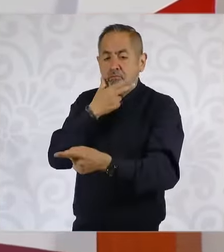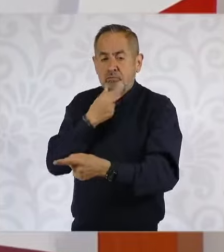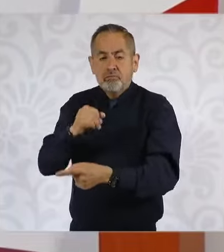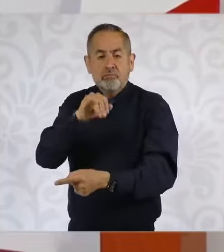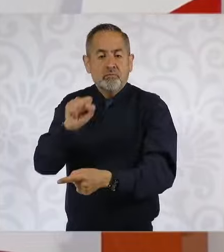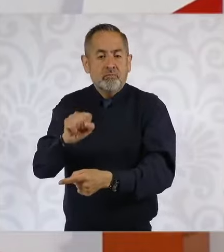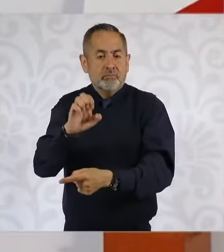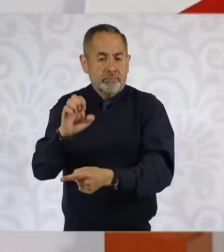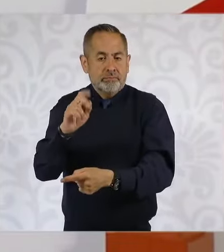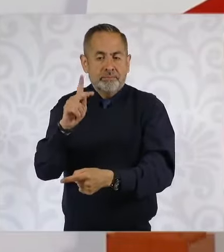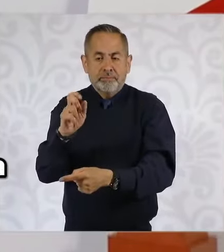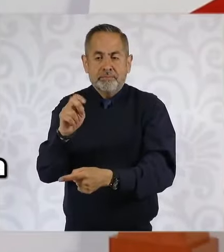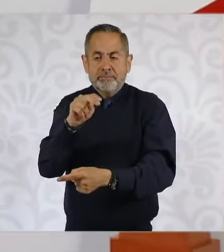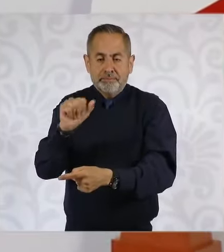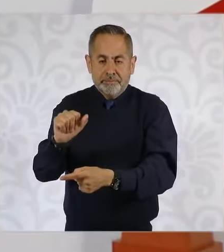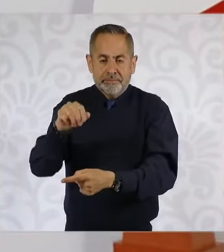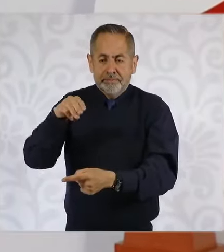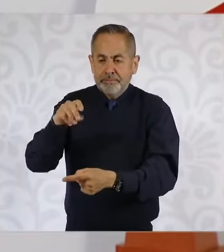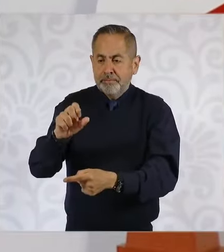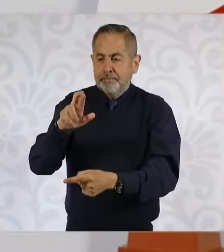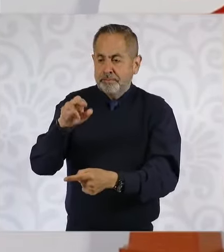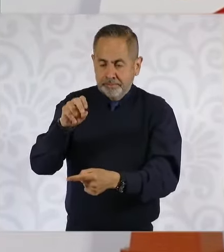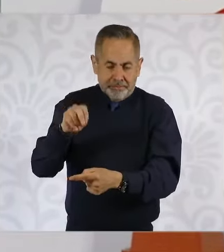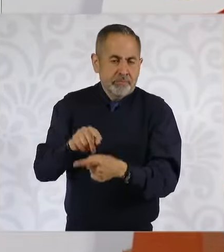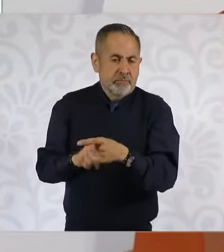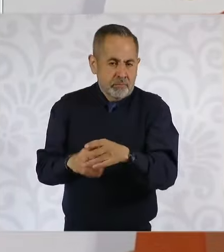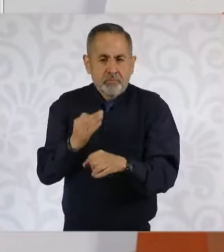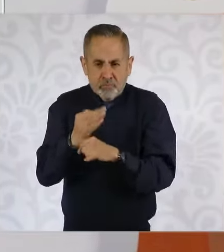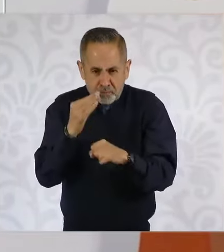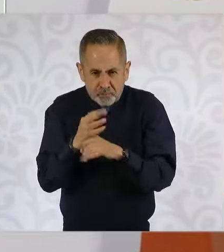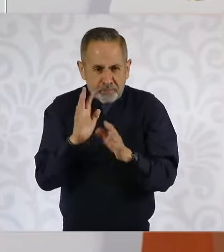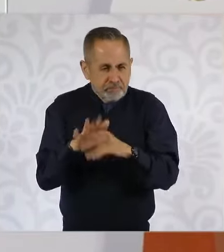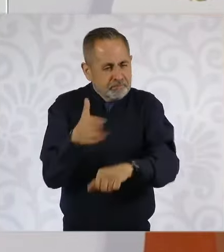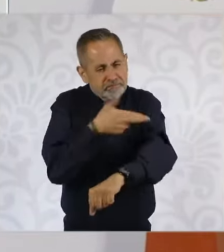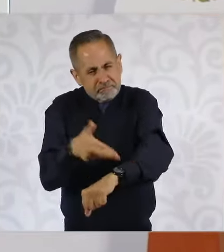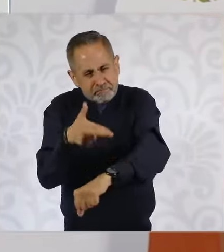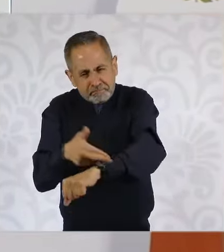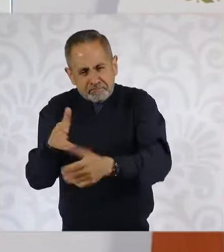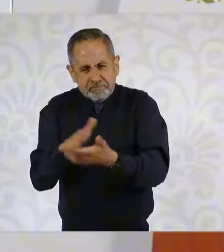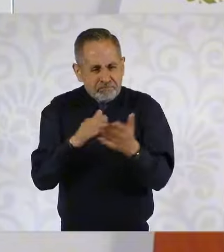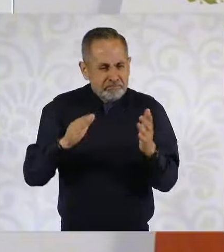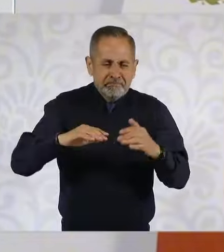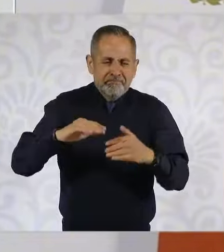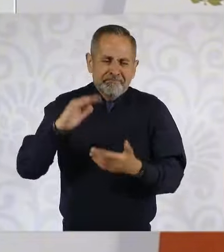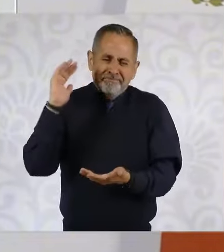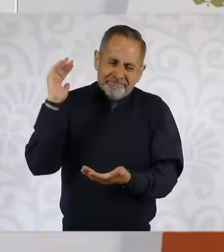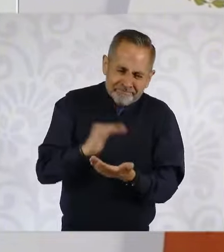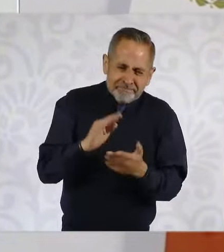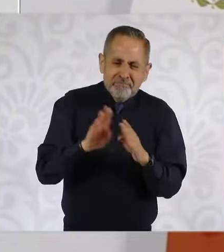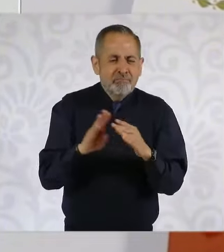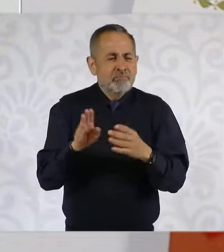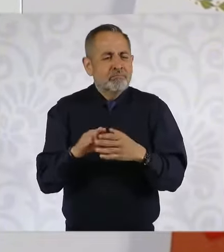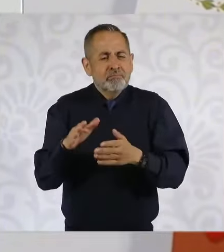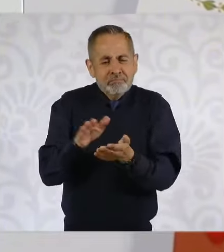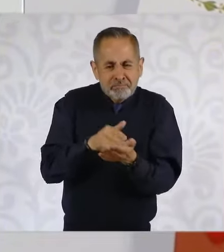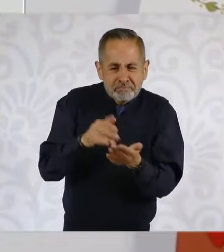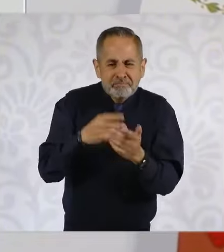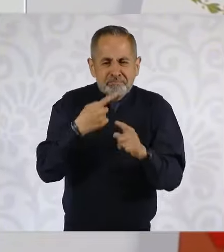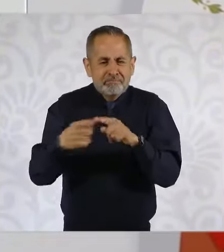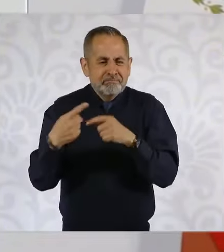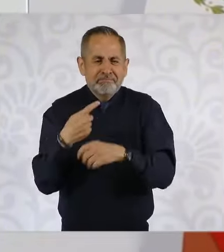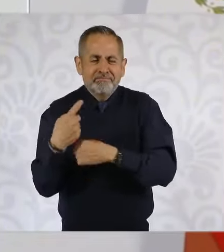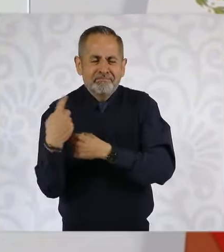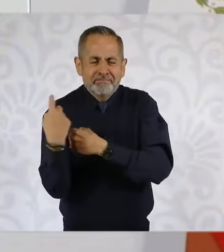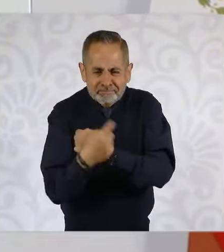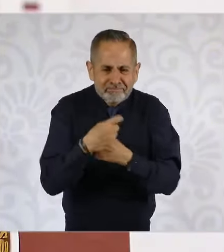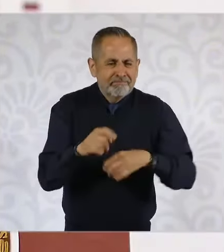Ya se está trabajando desde ahora en un proceso de simplificación de trámites, digitalización y también en todo lo